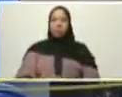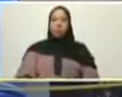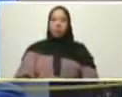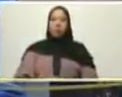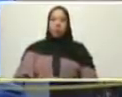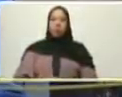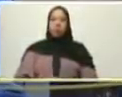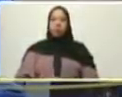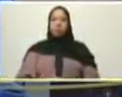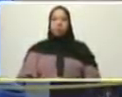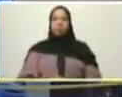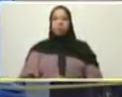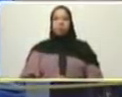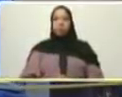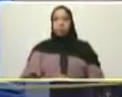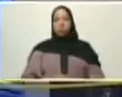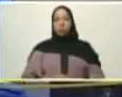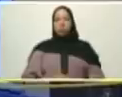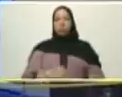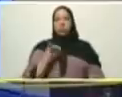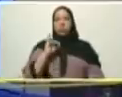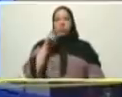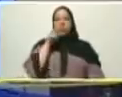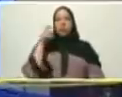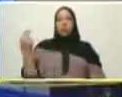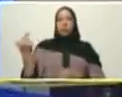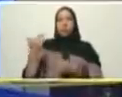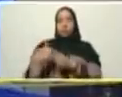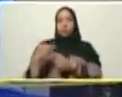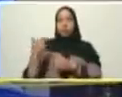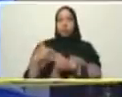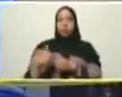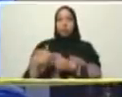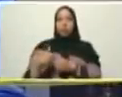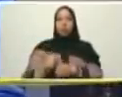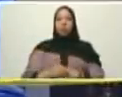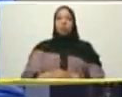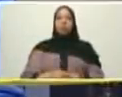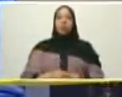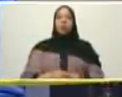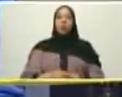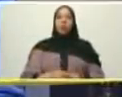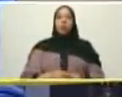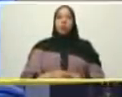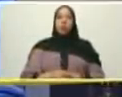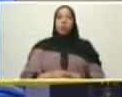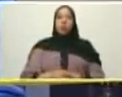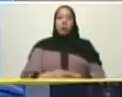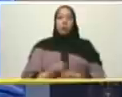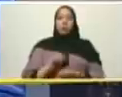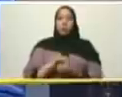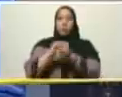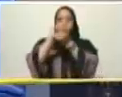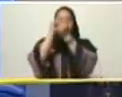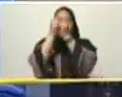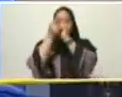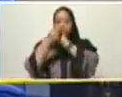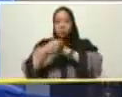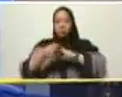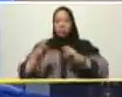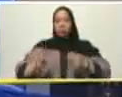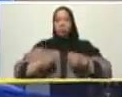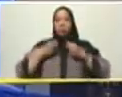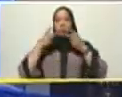lo cierto es que hay que llevar al petro y con petro reivindicar los valores